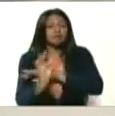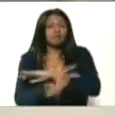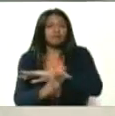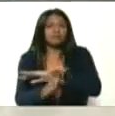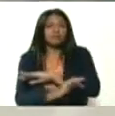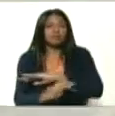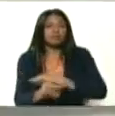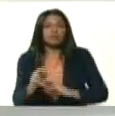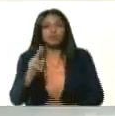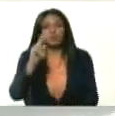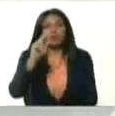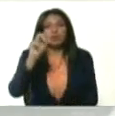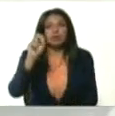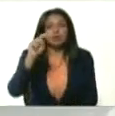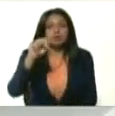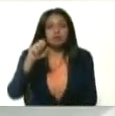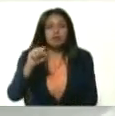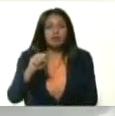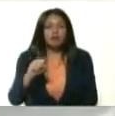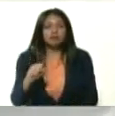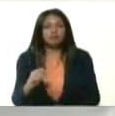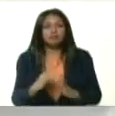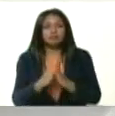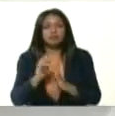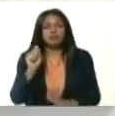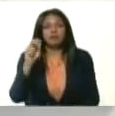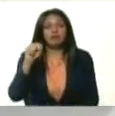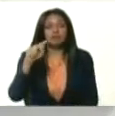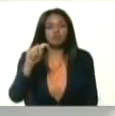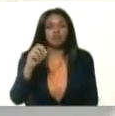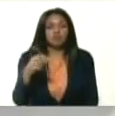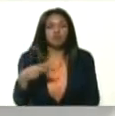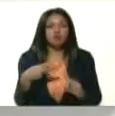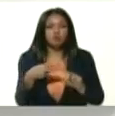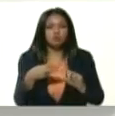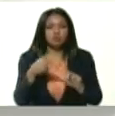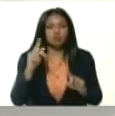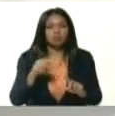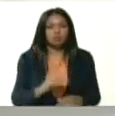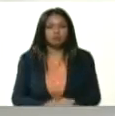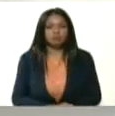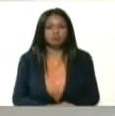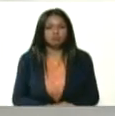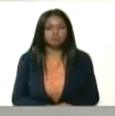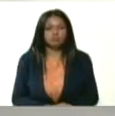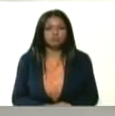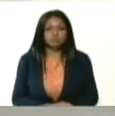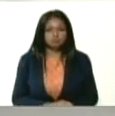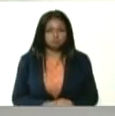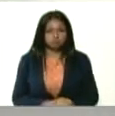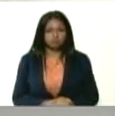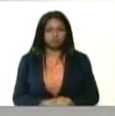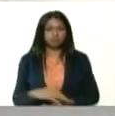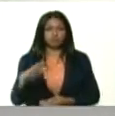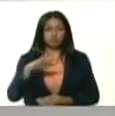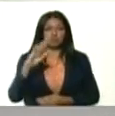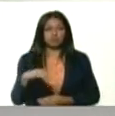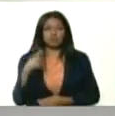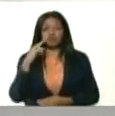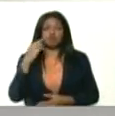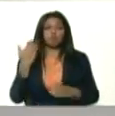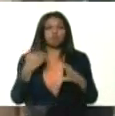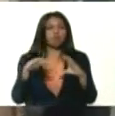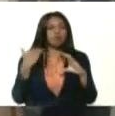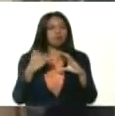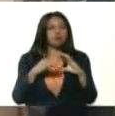de Ureña, de San Antonio, en los hoteles donde están, les envío un mensaje